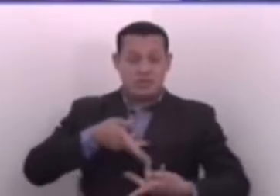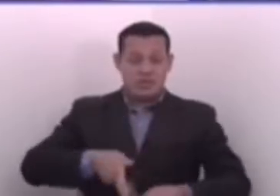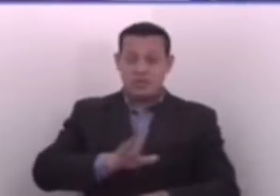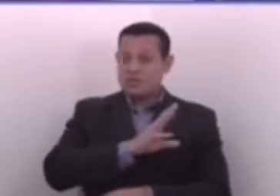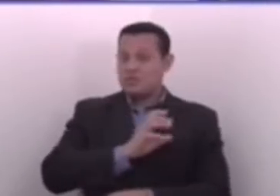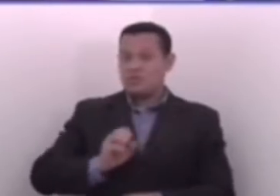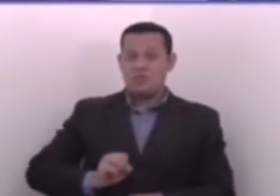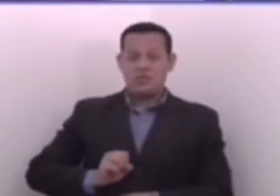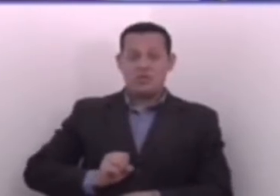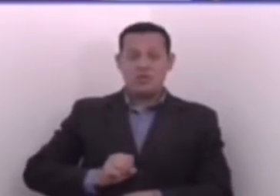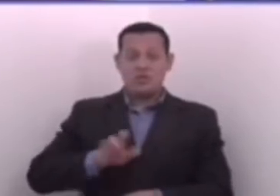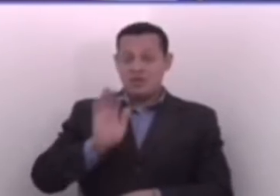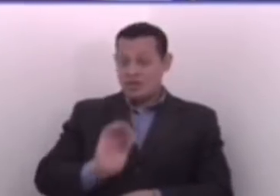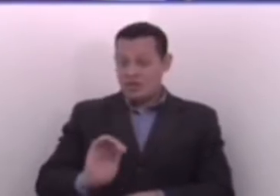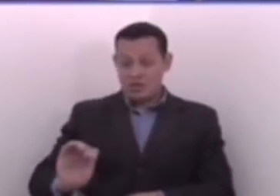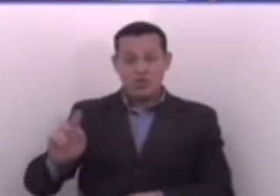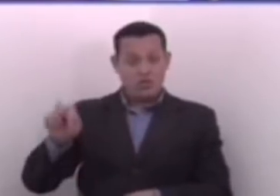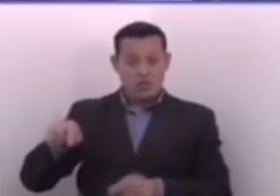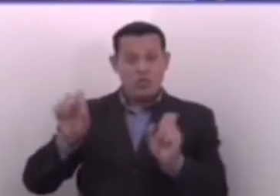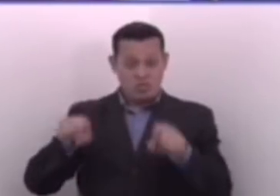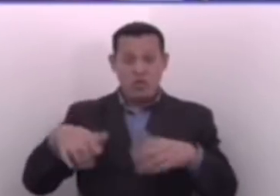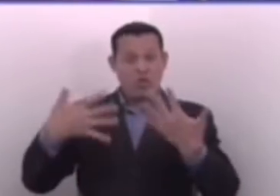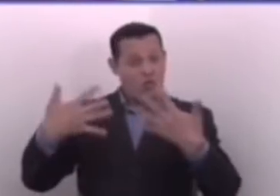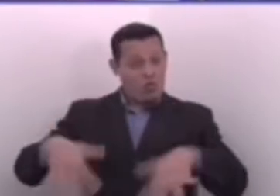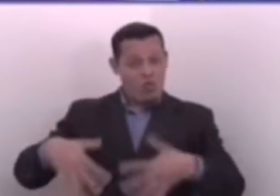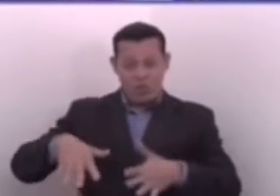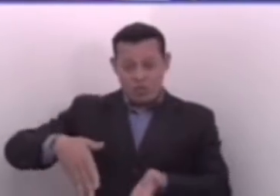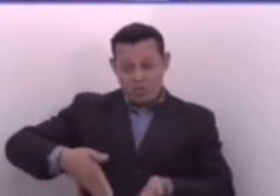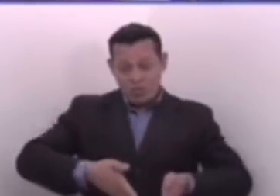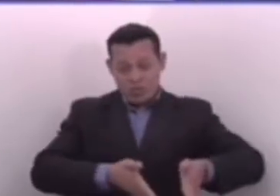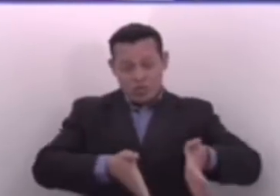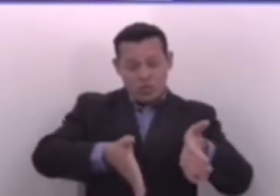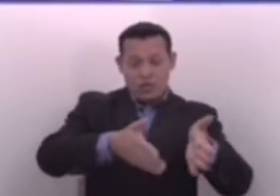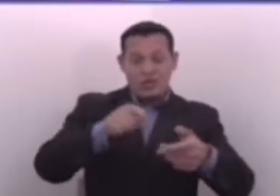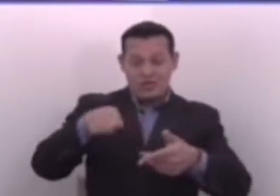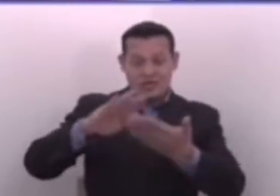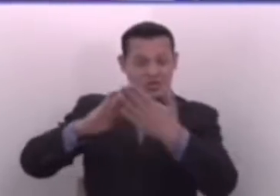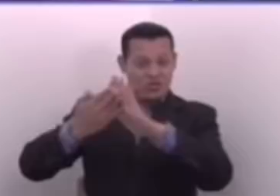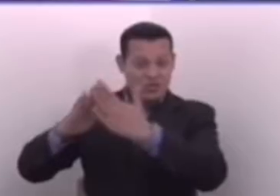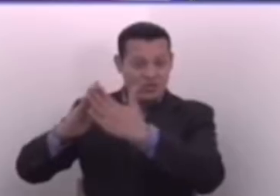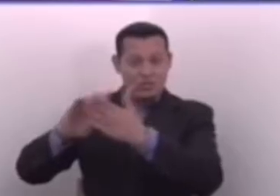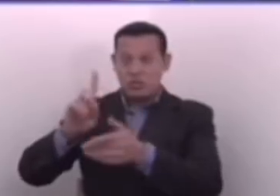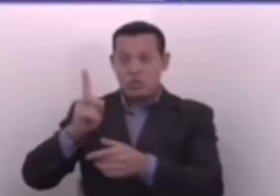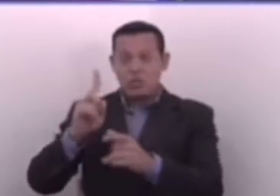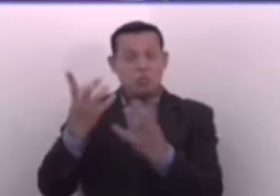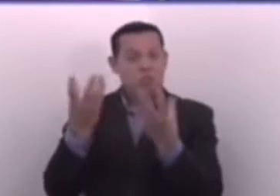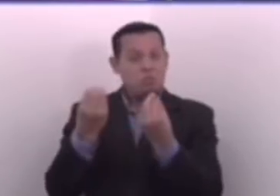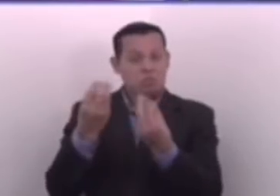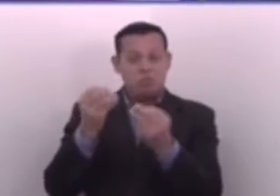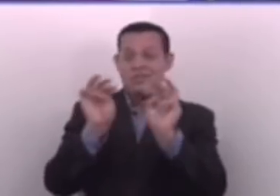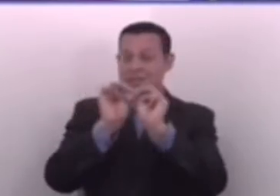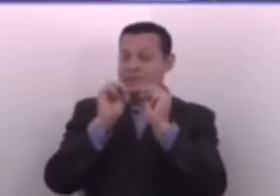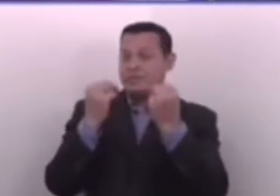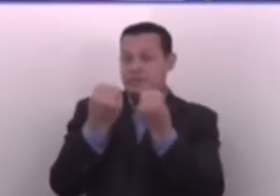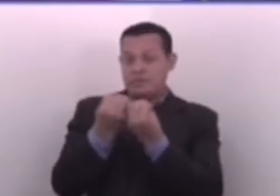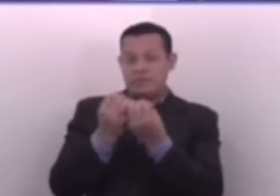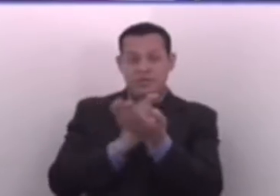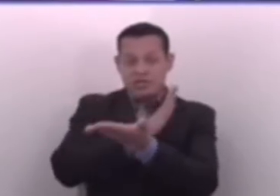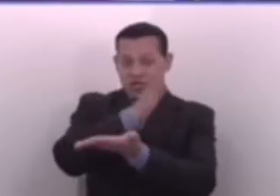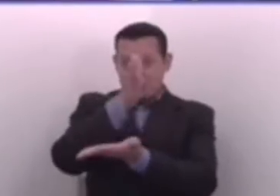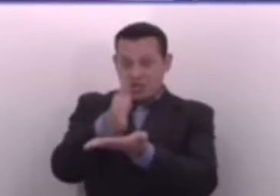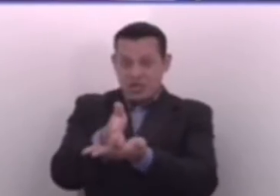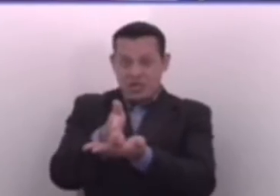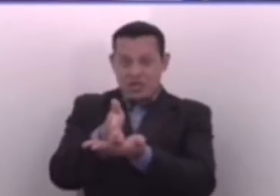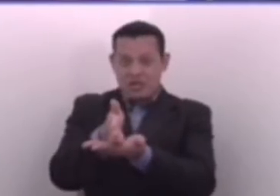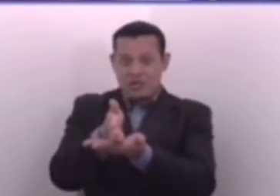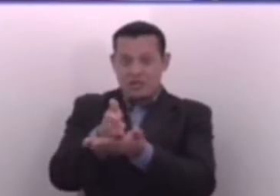y específicamente esos niños que ahora pueden jugar en sus barrios y en sus colonias sin miedo a que los pandilleros lleguen